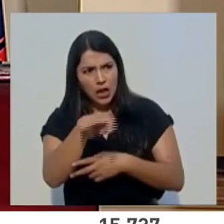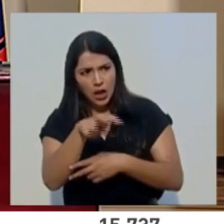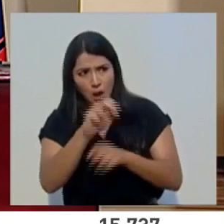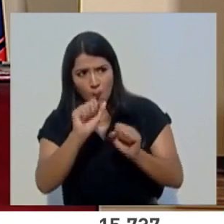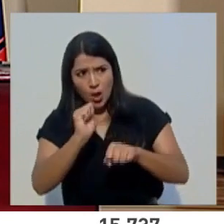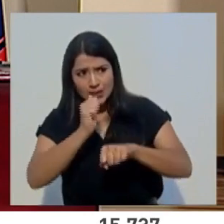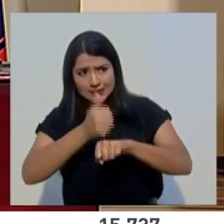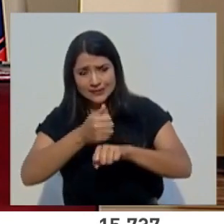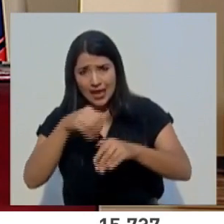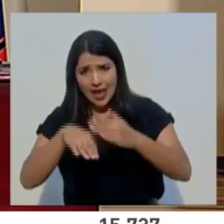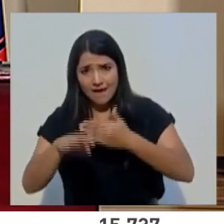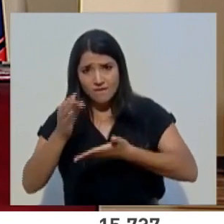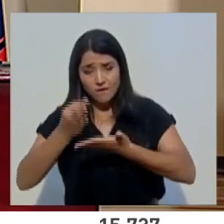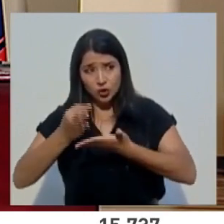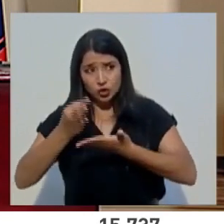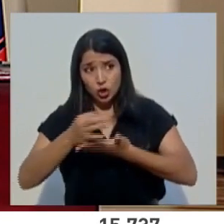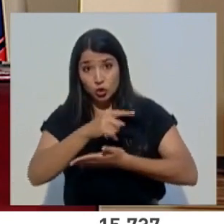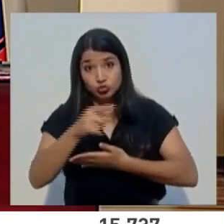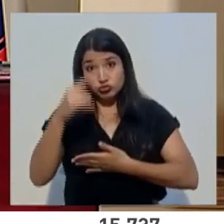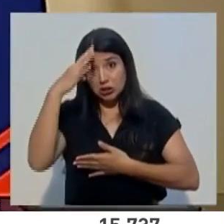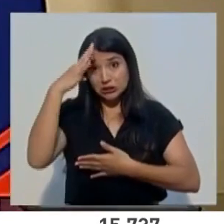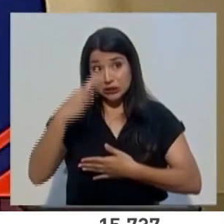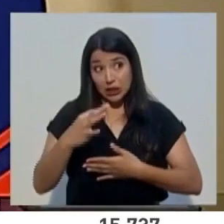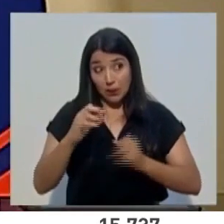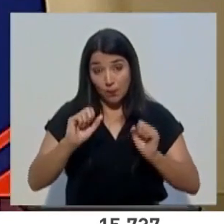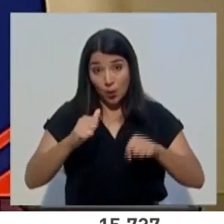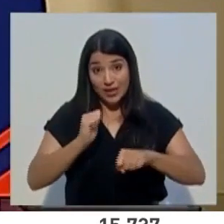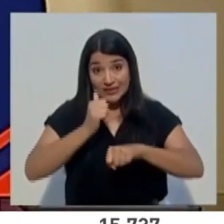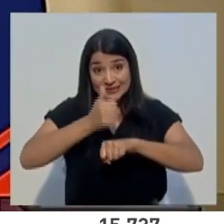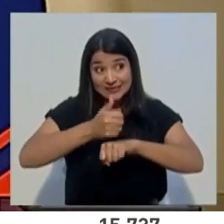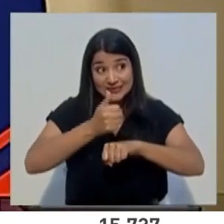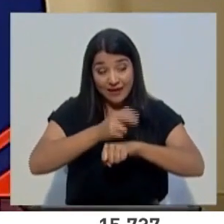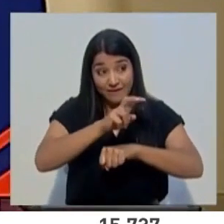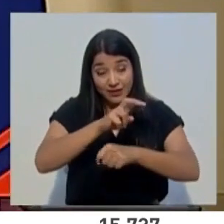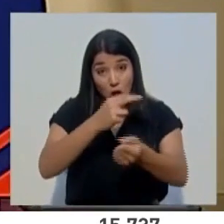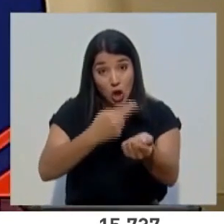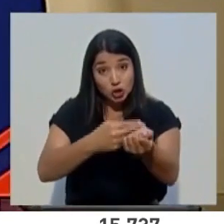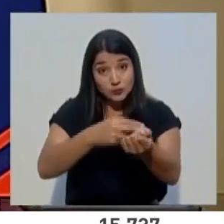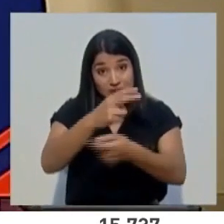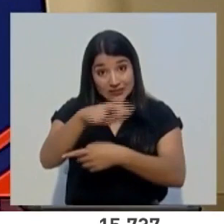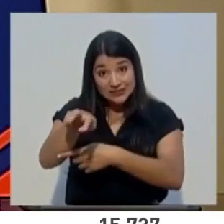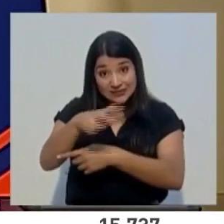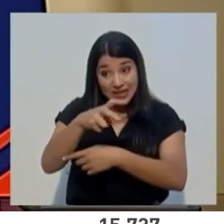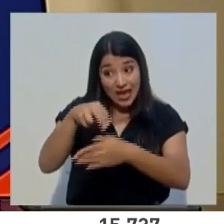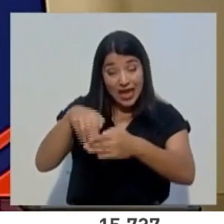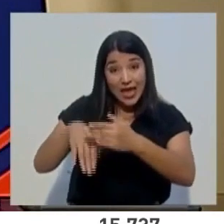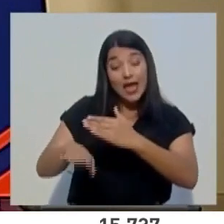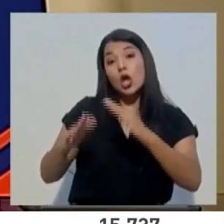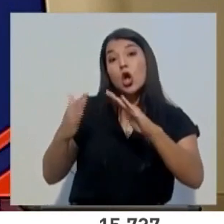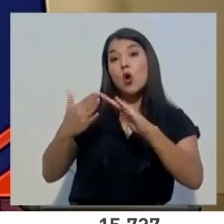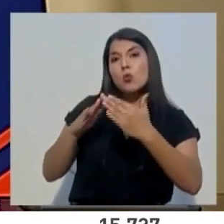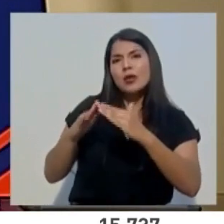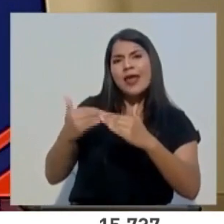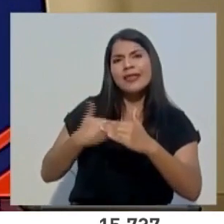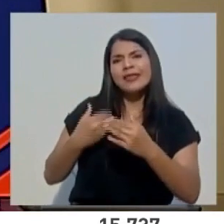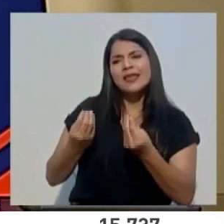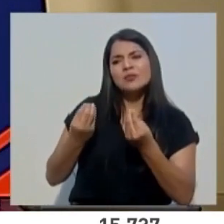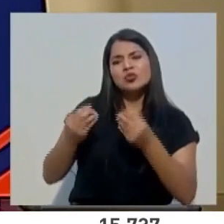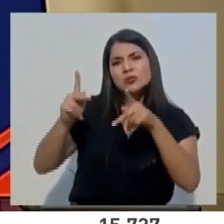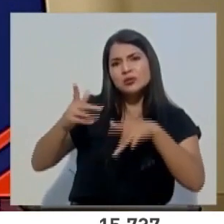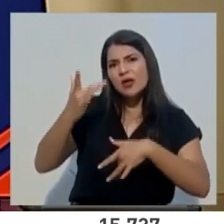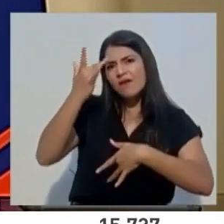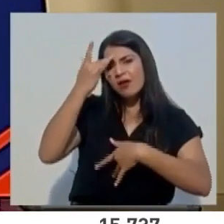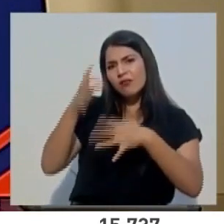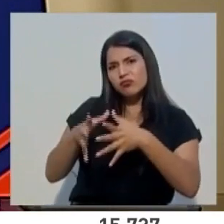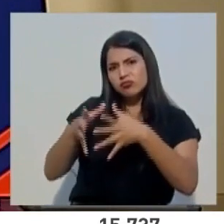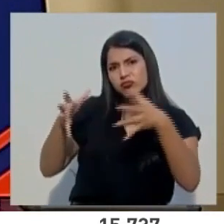fronteras. Se ha proyectado instalar unidades médicas móviles en comunidades en donde hay mayor cantidad de contagios. ¿Se está